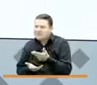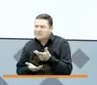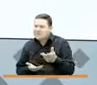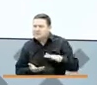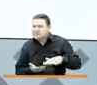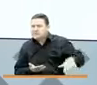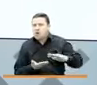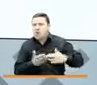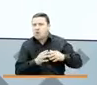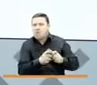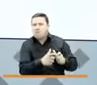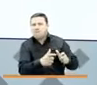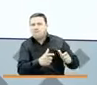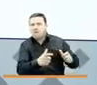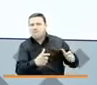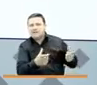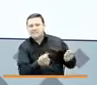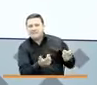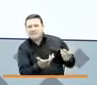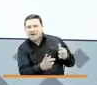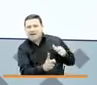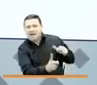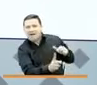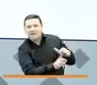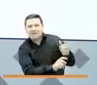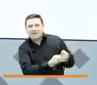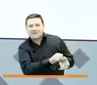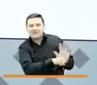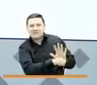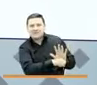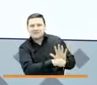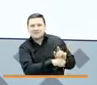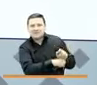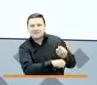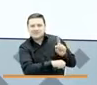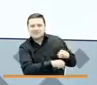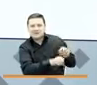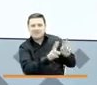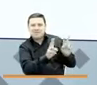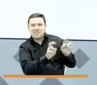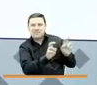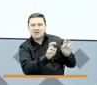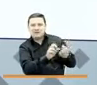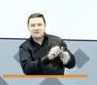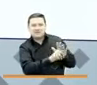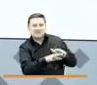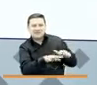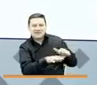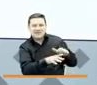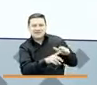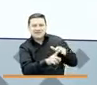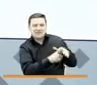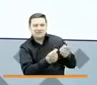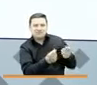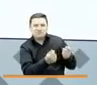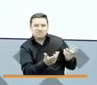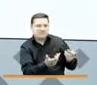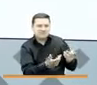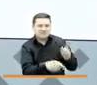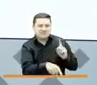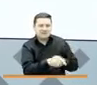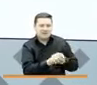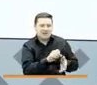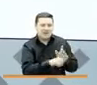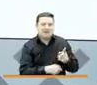que estaba siendo afectada por este tema de afectación de economía durante la